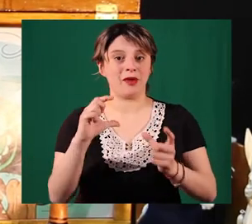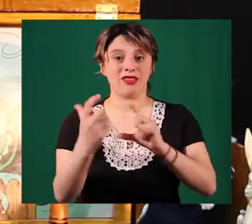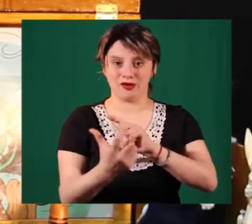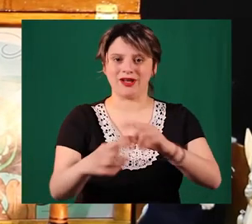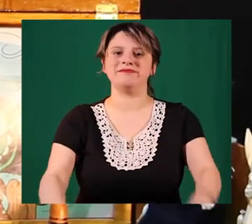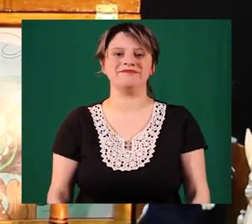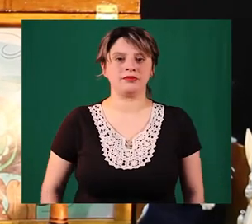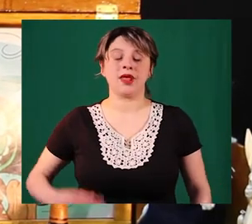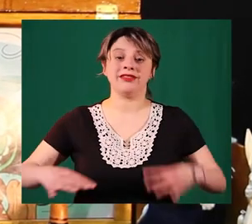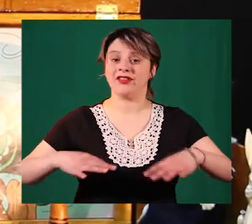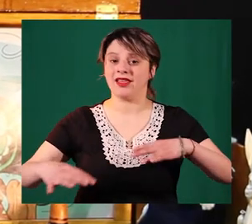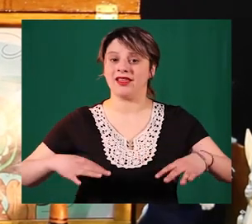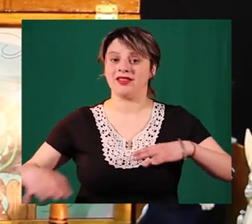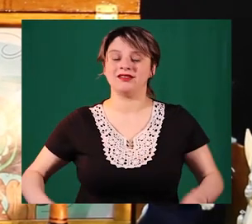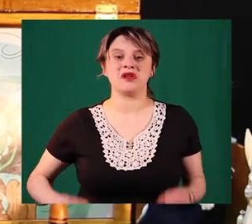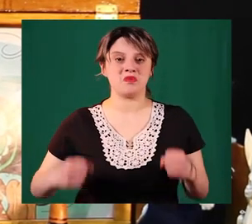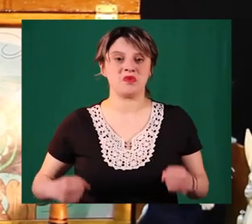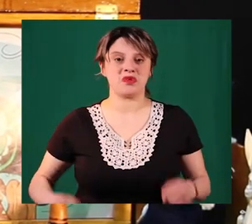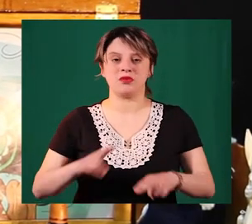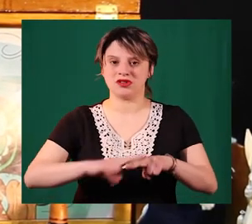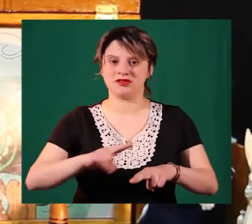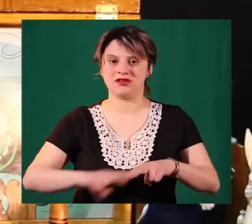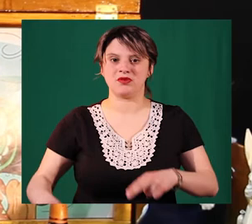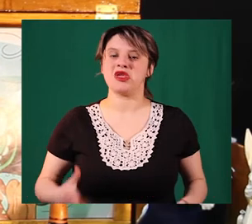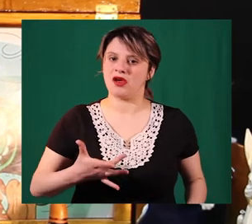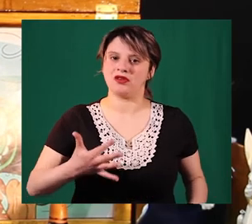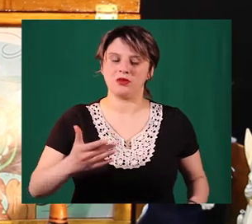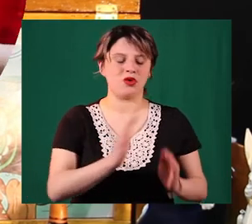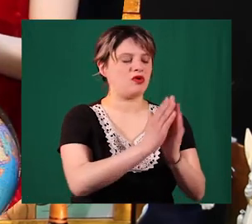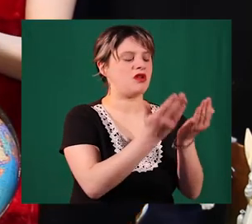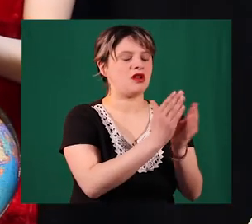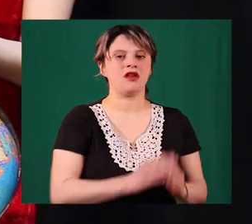actividades que podemos realizar cuando ya contamos con los libros y material son